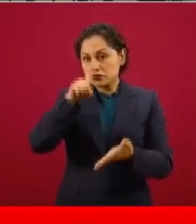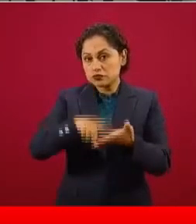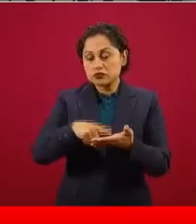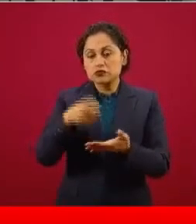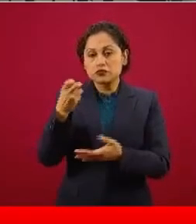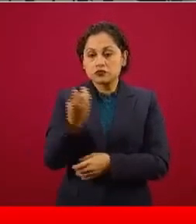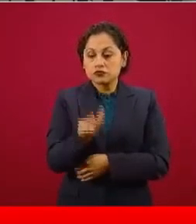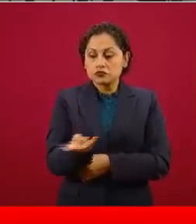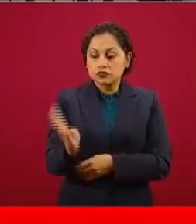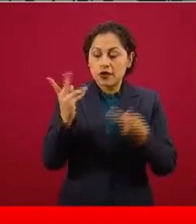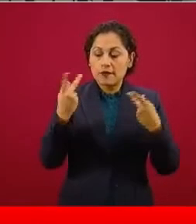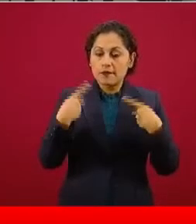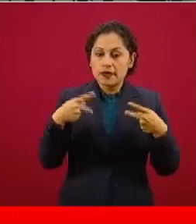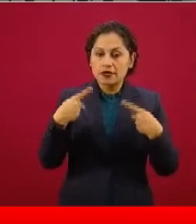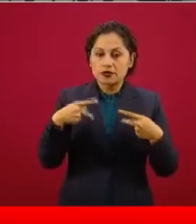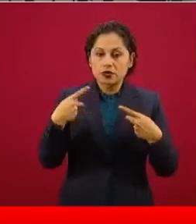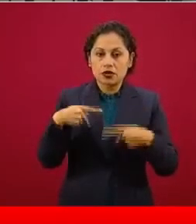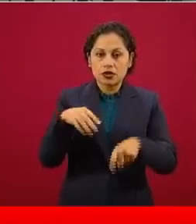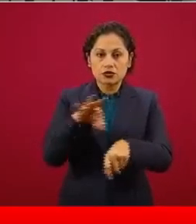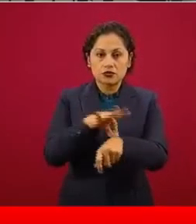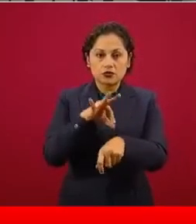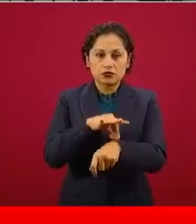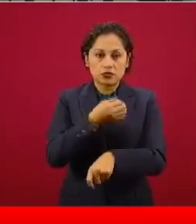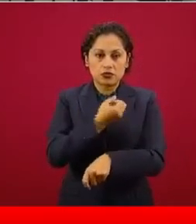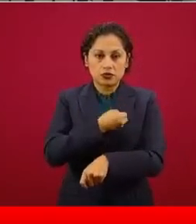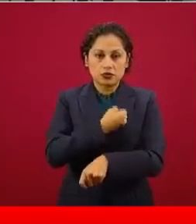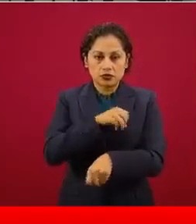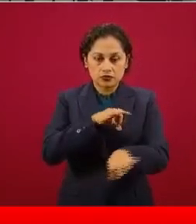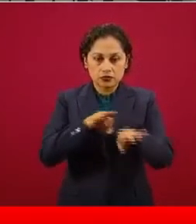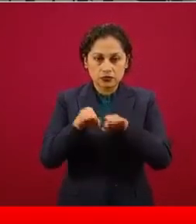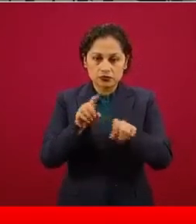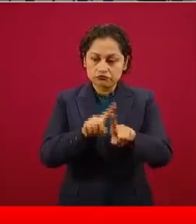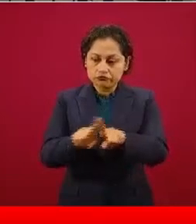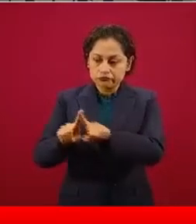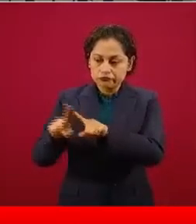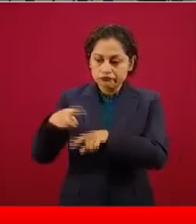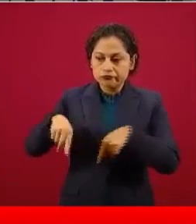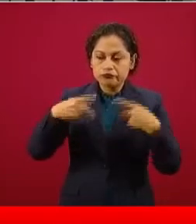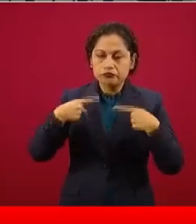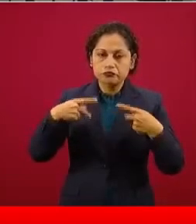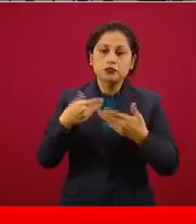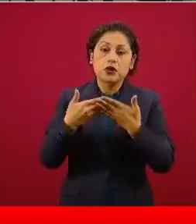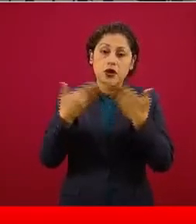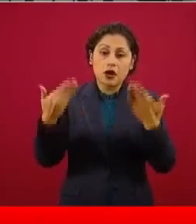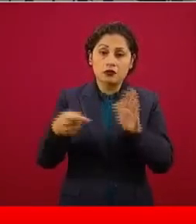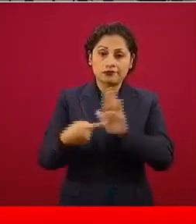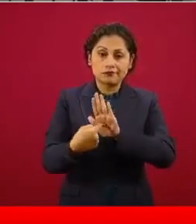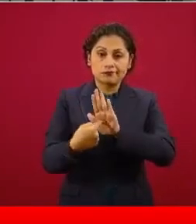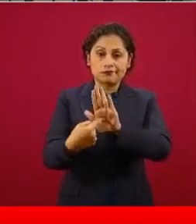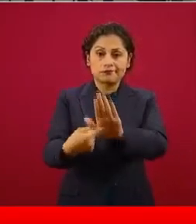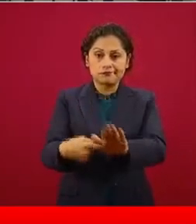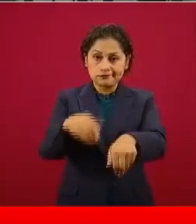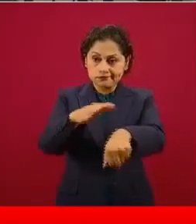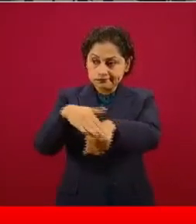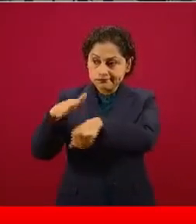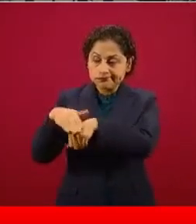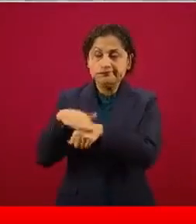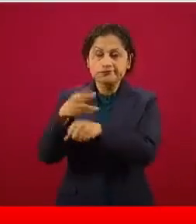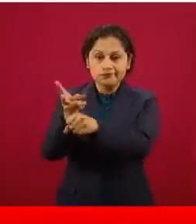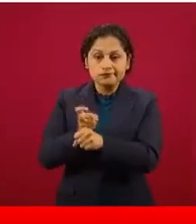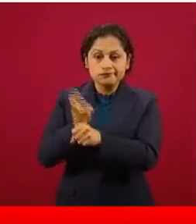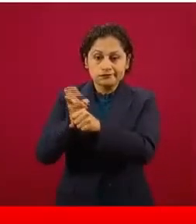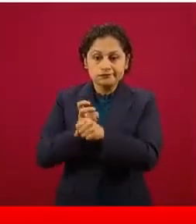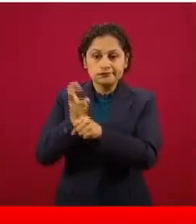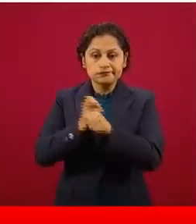nuestros profesionales de la salud, son nuestros héroes, son nuestros médicos y médicas del bienestar, nuestras enfermeras y